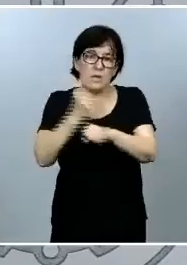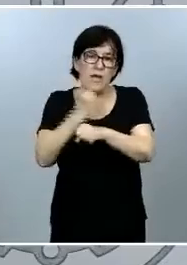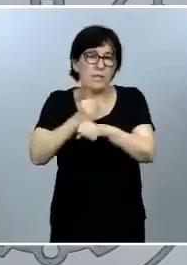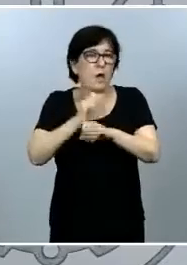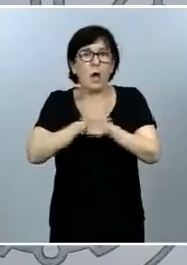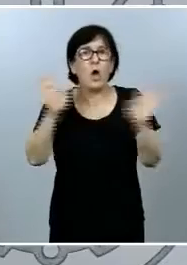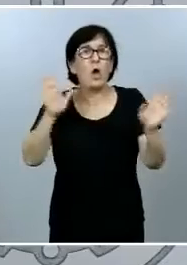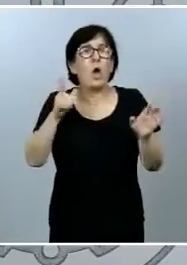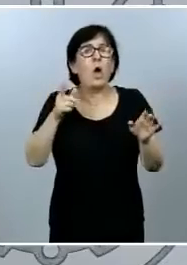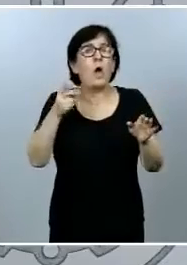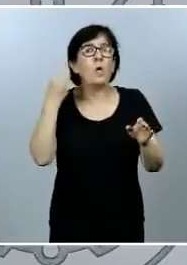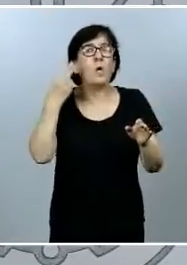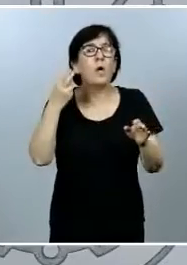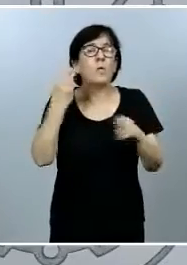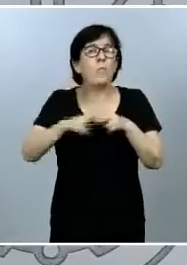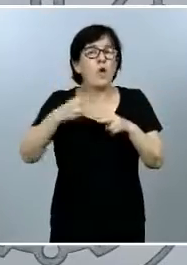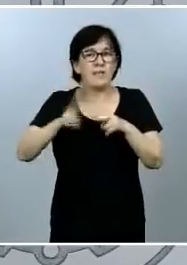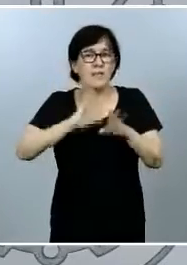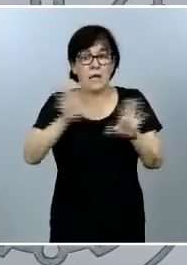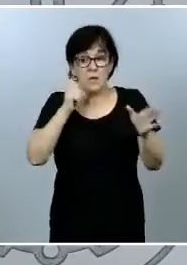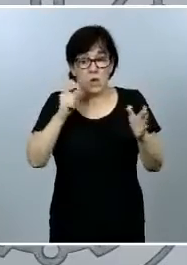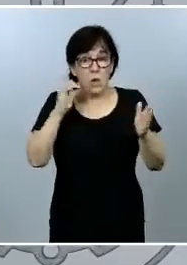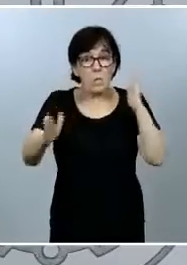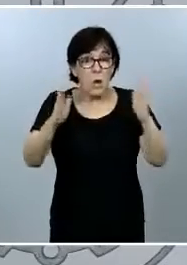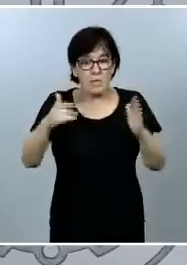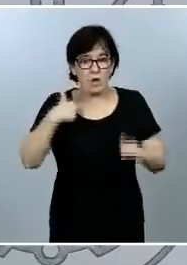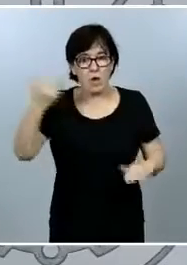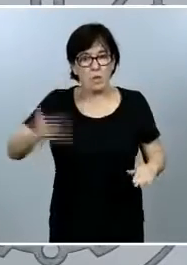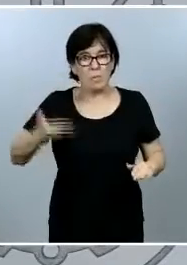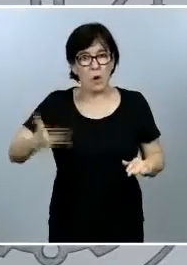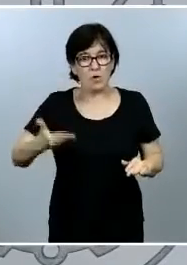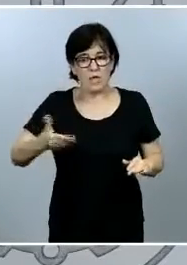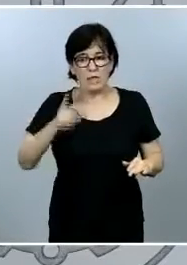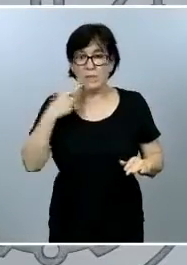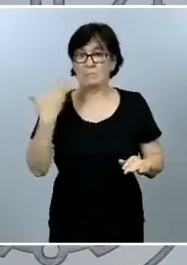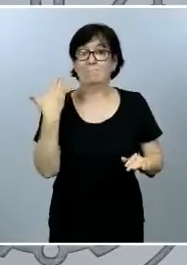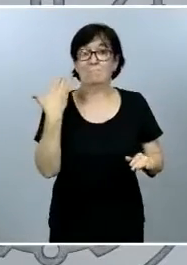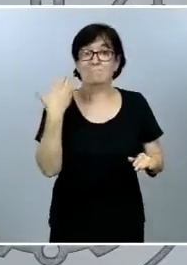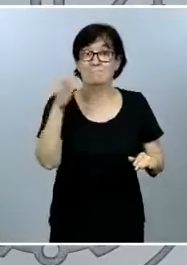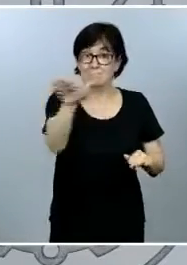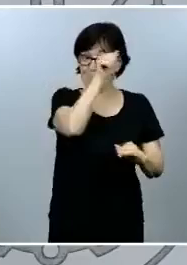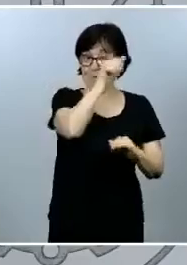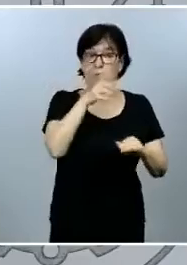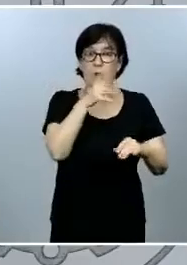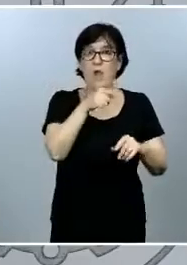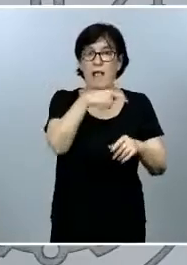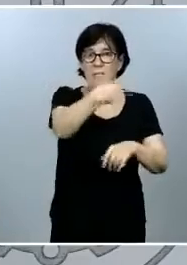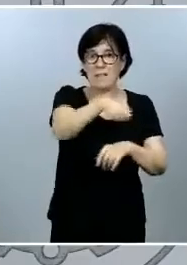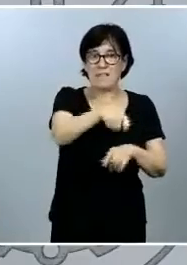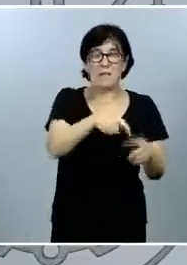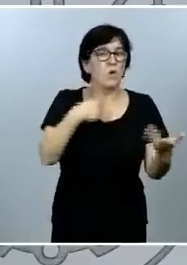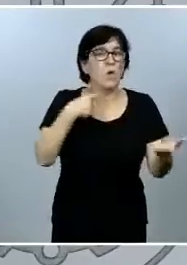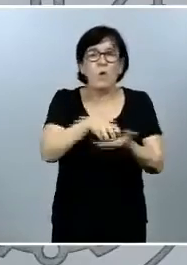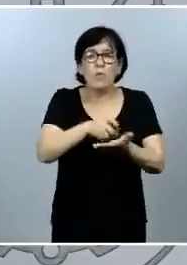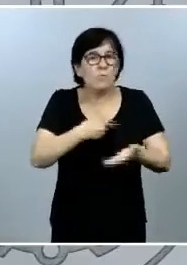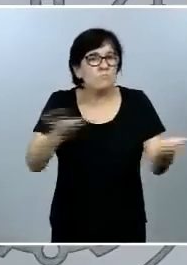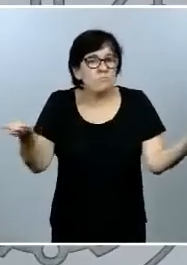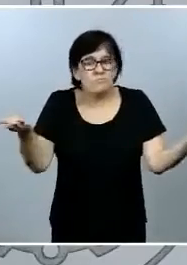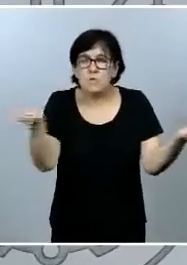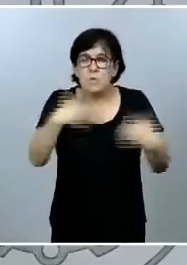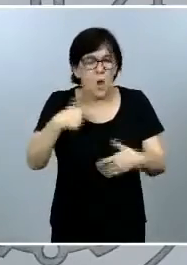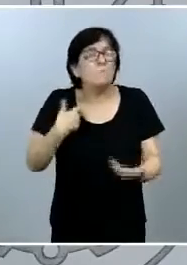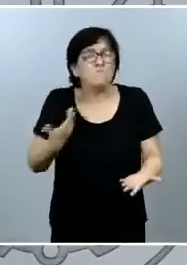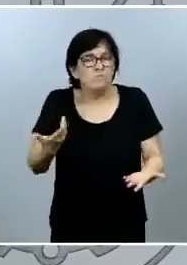justamente en un momento importante para nuestro país cuando es requerido por el presidente del gobierno no ha dudado en dar un paso al frente